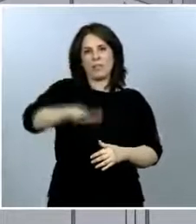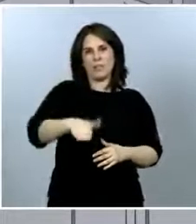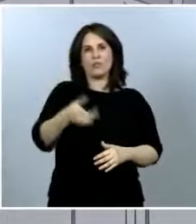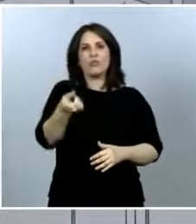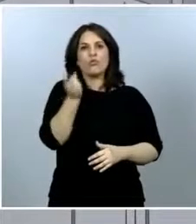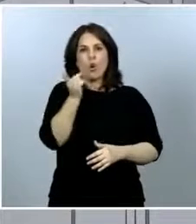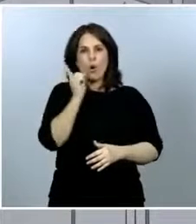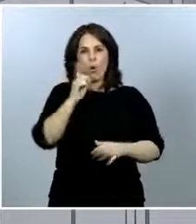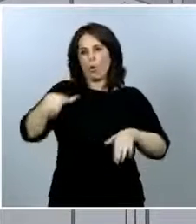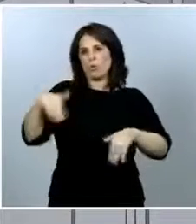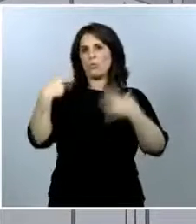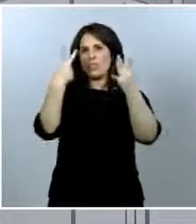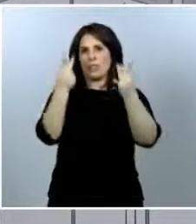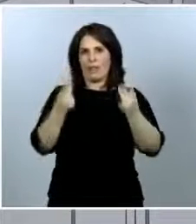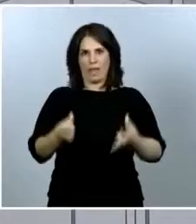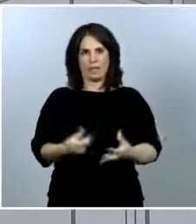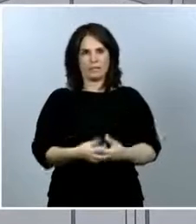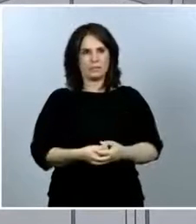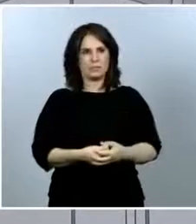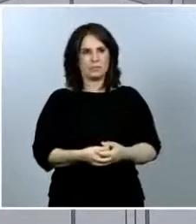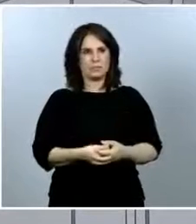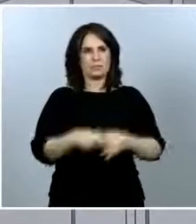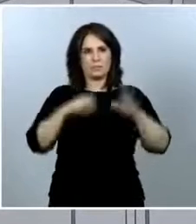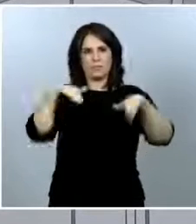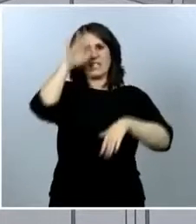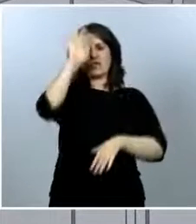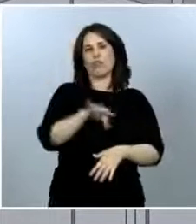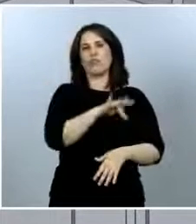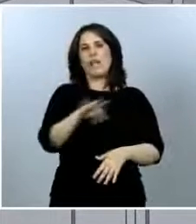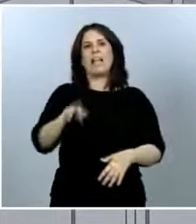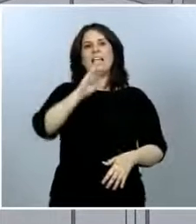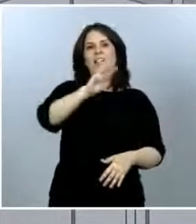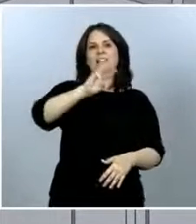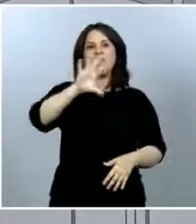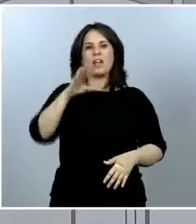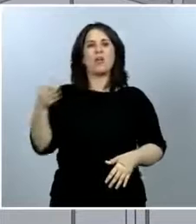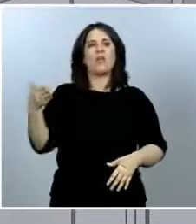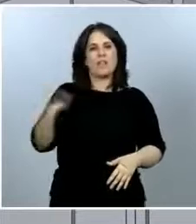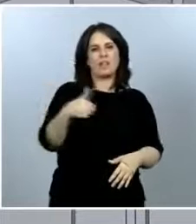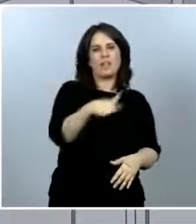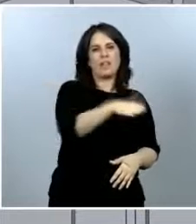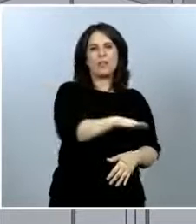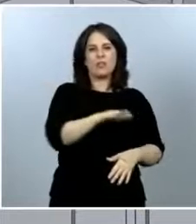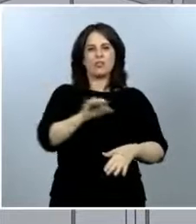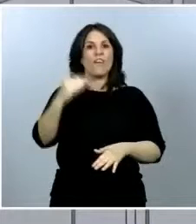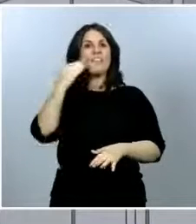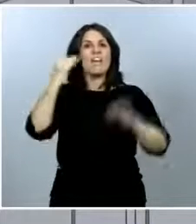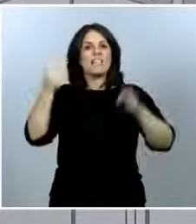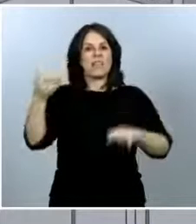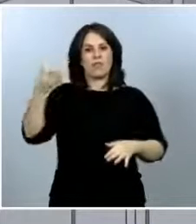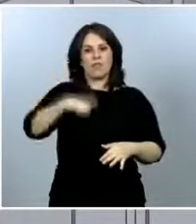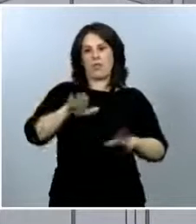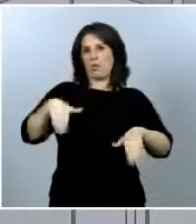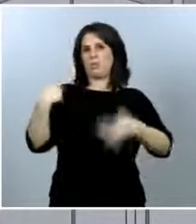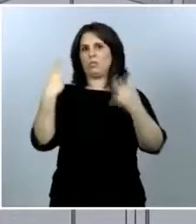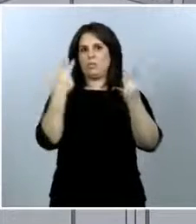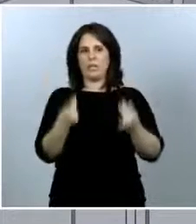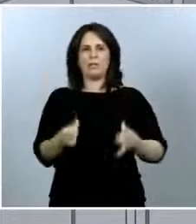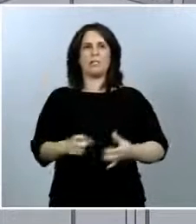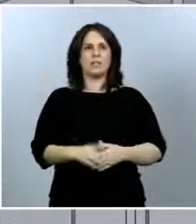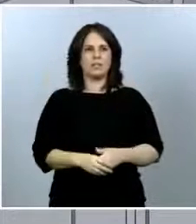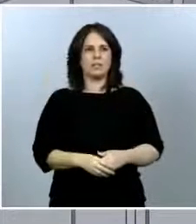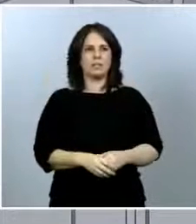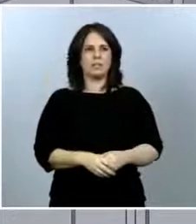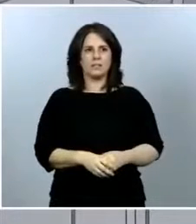los últimos siete días, para un total de 35 fallecidos con fecha de defunción en estos últimos siete días. El dato